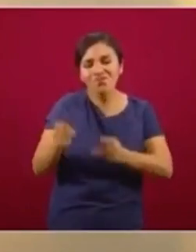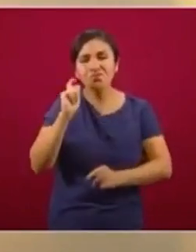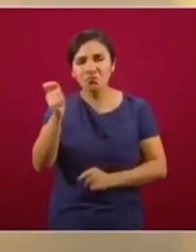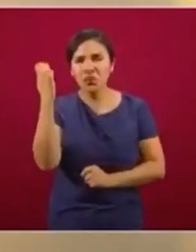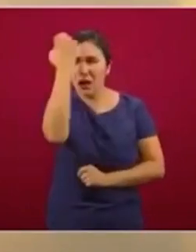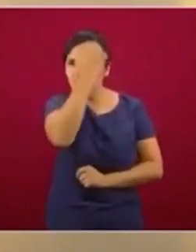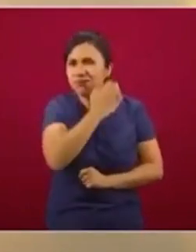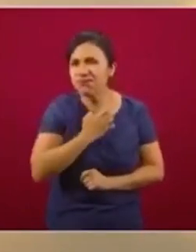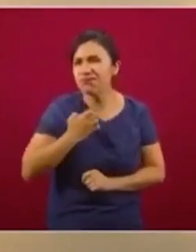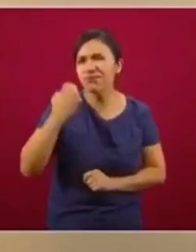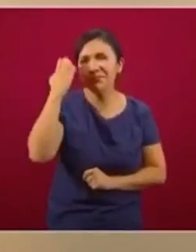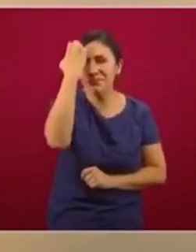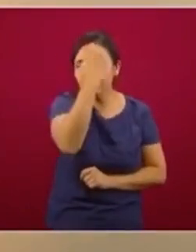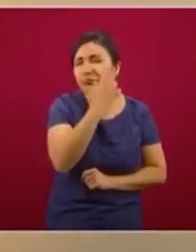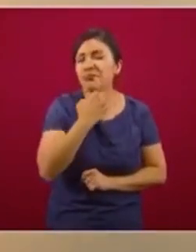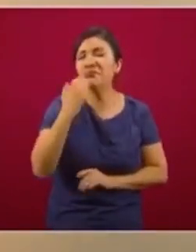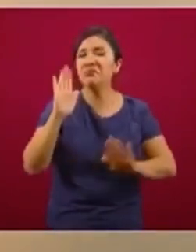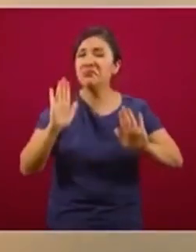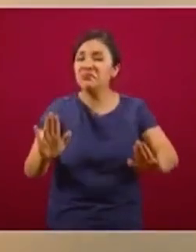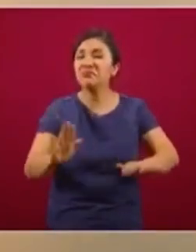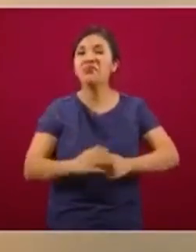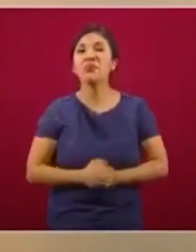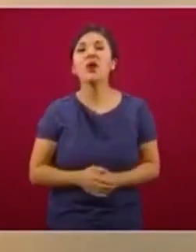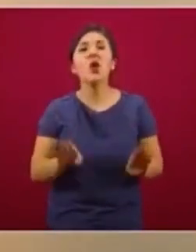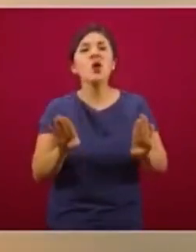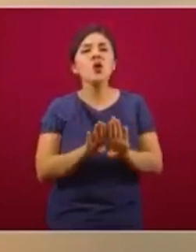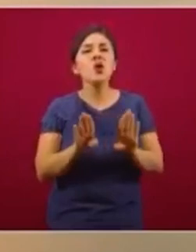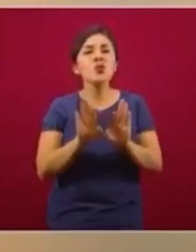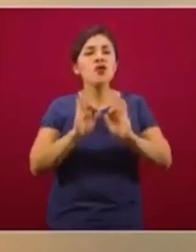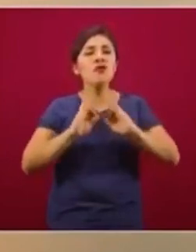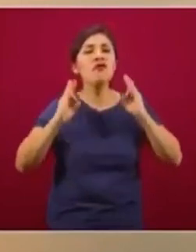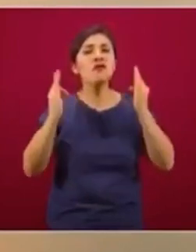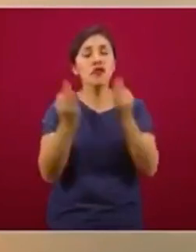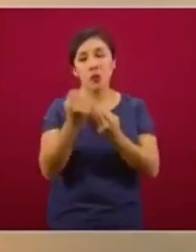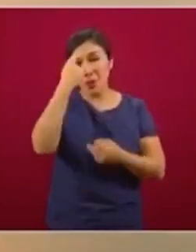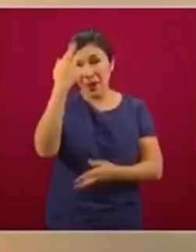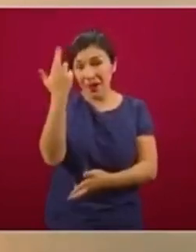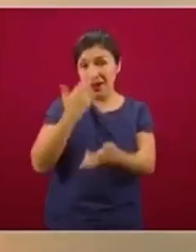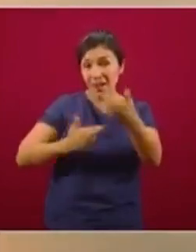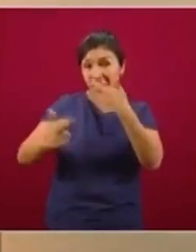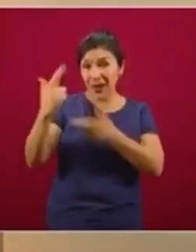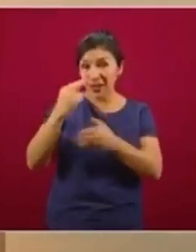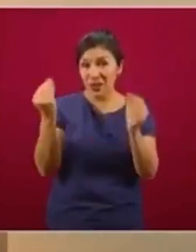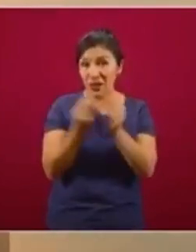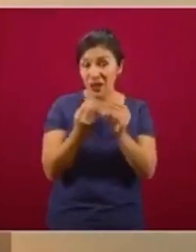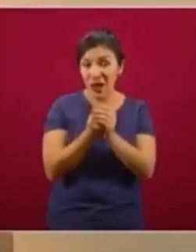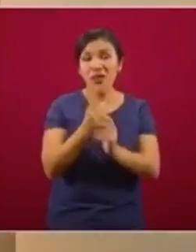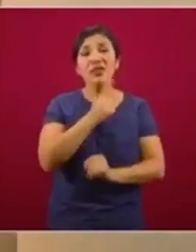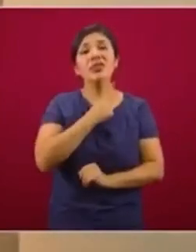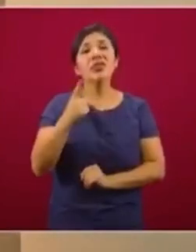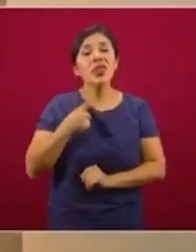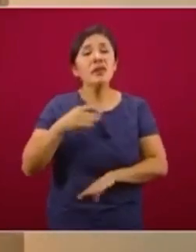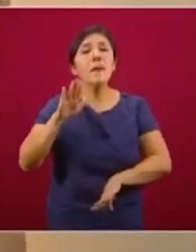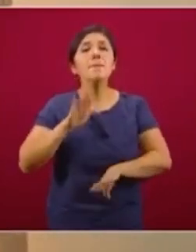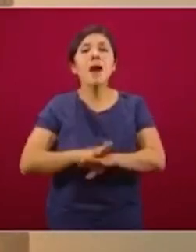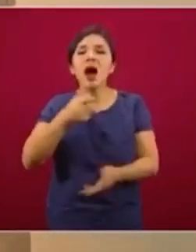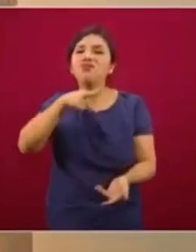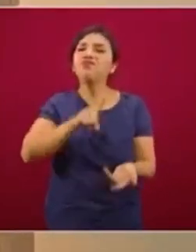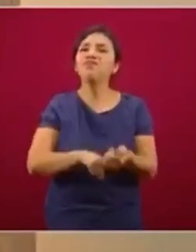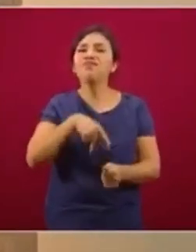analizado que la forma de abordar el regreso tiene que tener un contenido